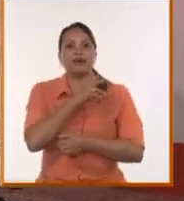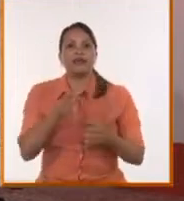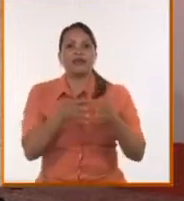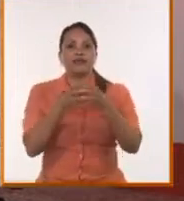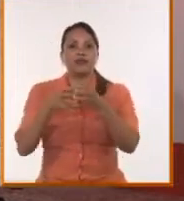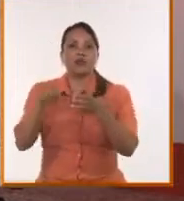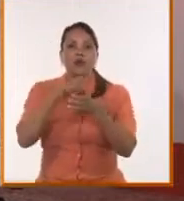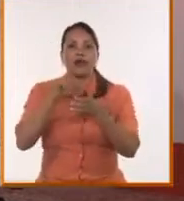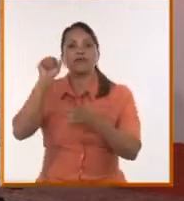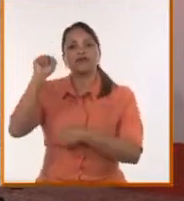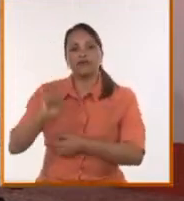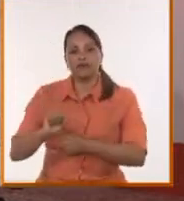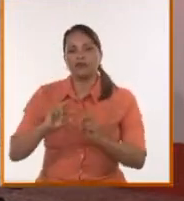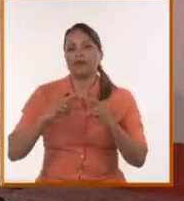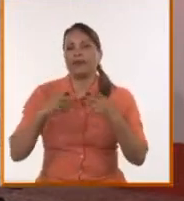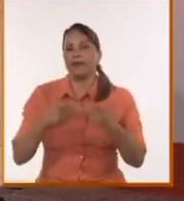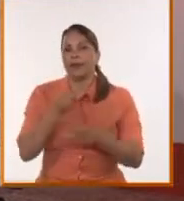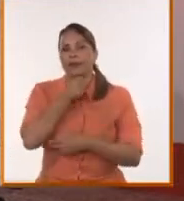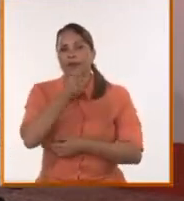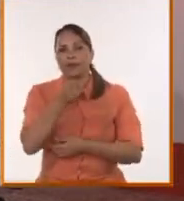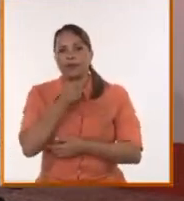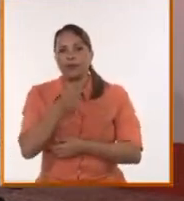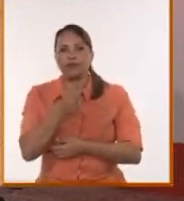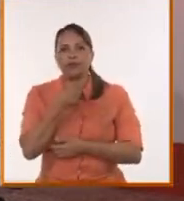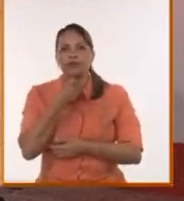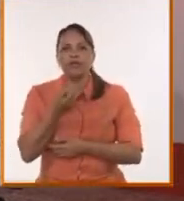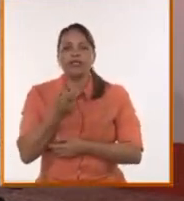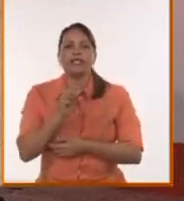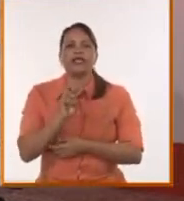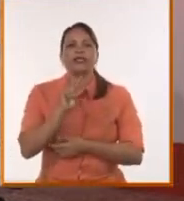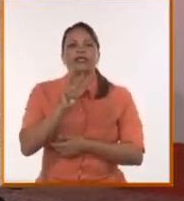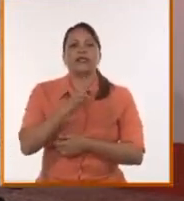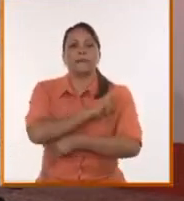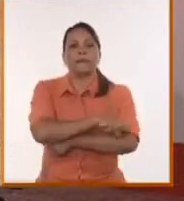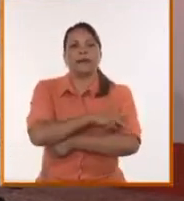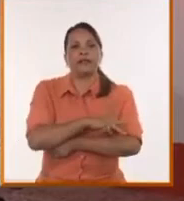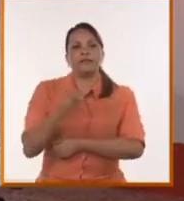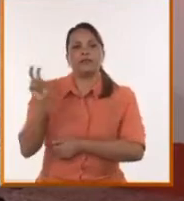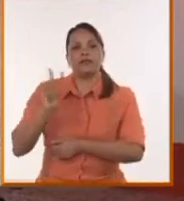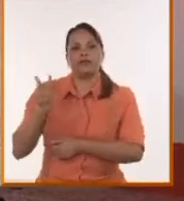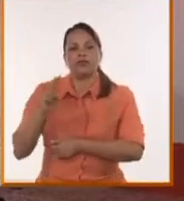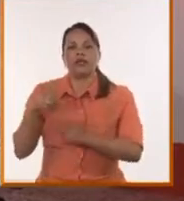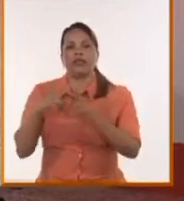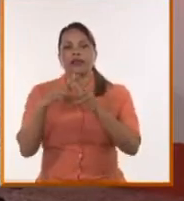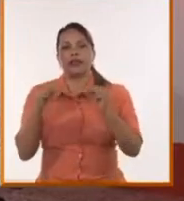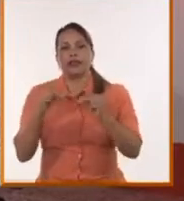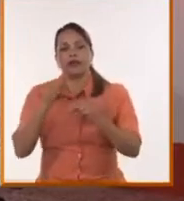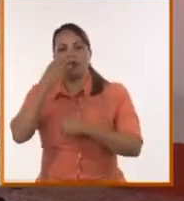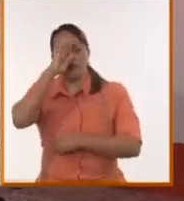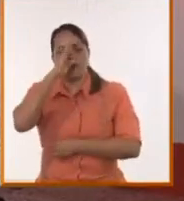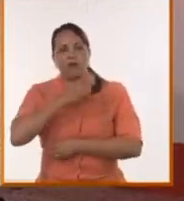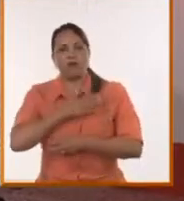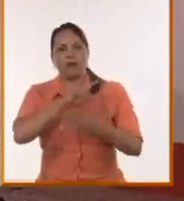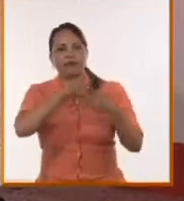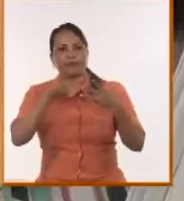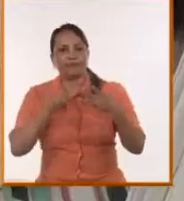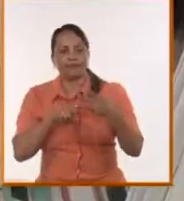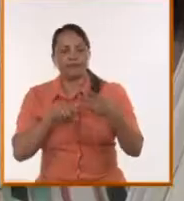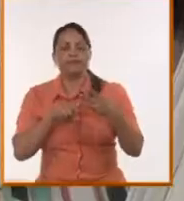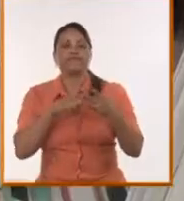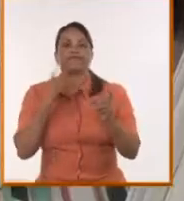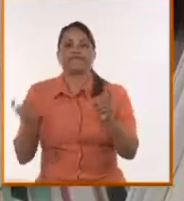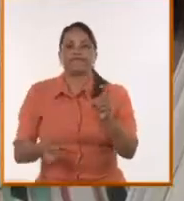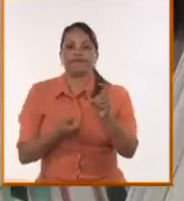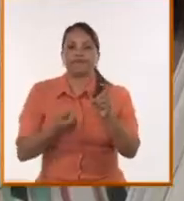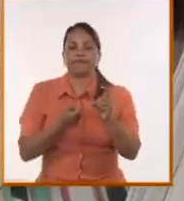volviendo con el discurso de la triada del mal, Venezuela, Nicaragua, Cuba, en este escenario latinoamericano. Pero